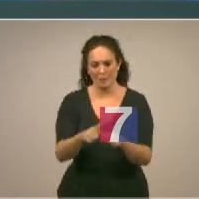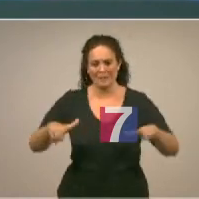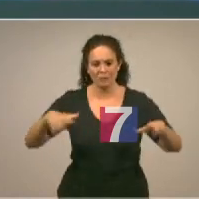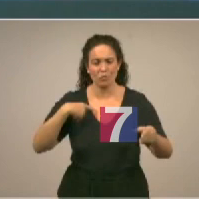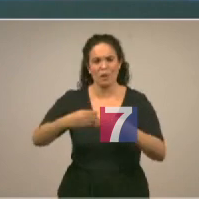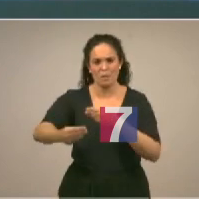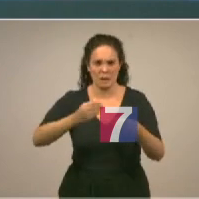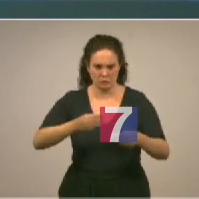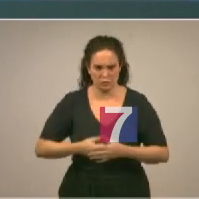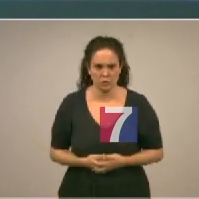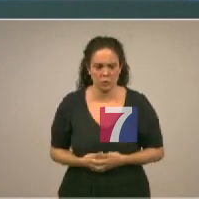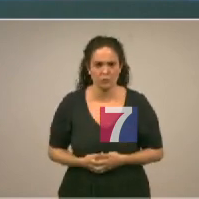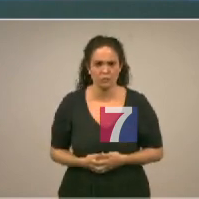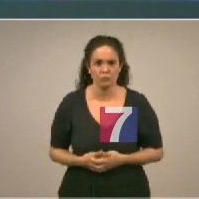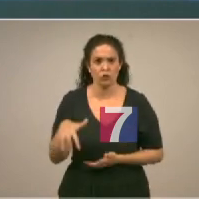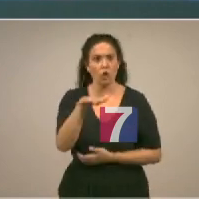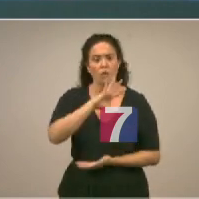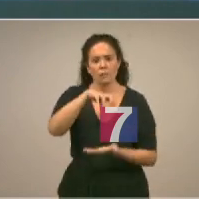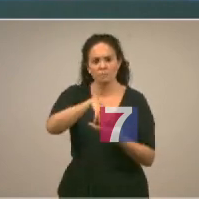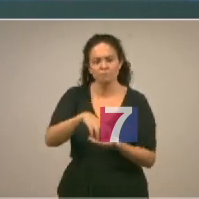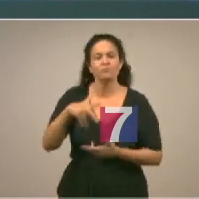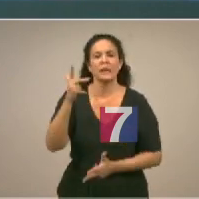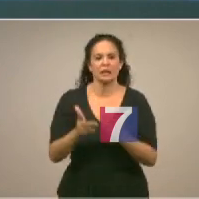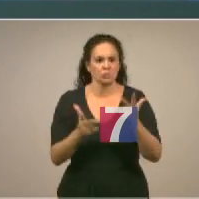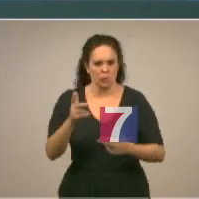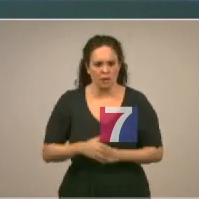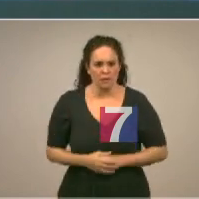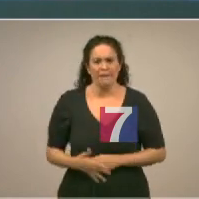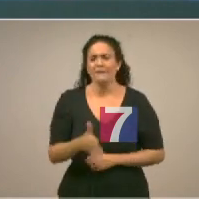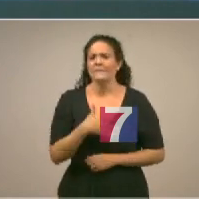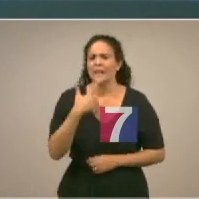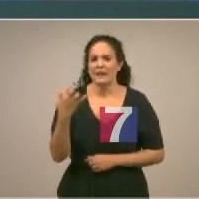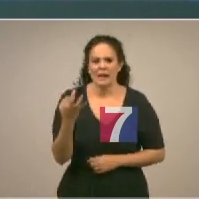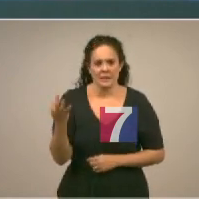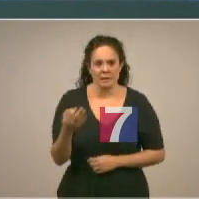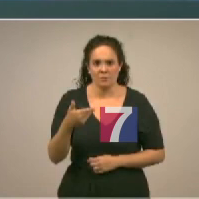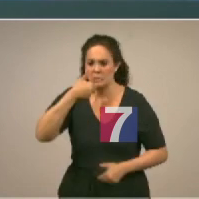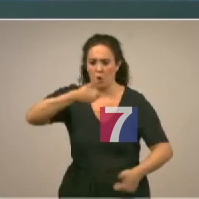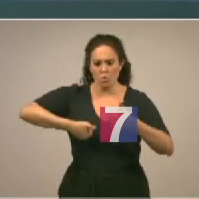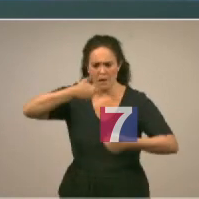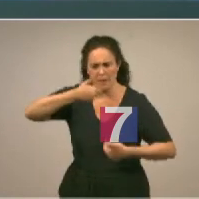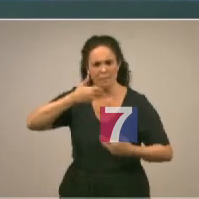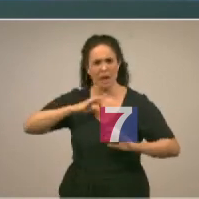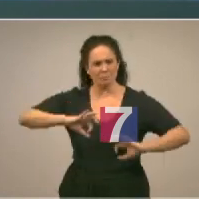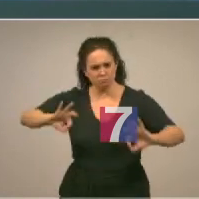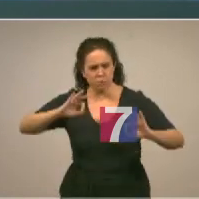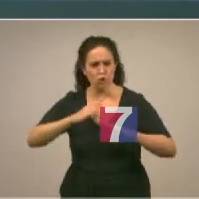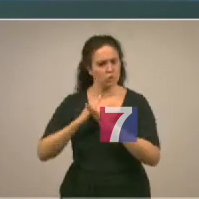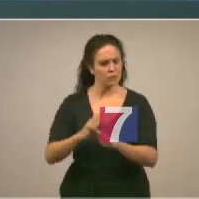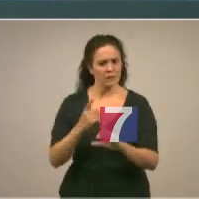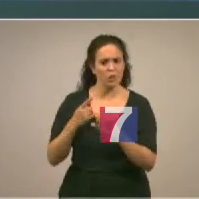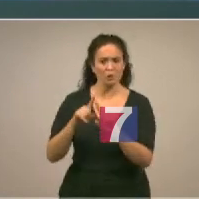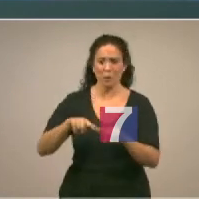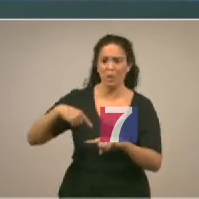plástico en Euskadi que lo que supone es que exista desde luego una demanda potencial suficiente para después poder